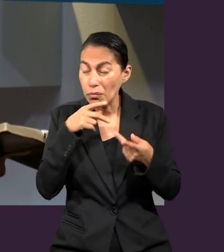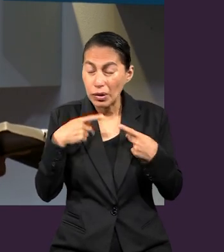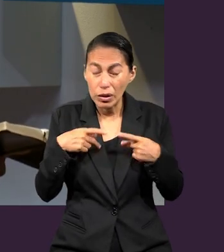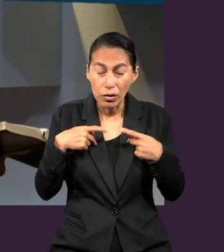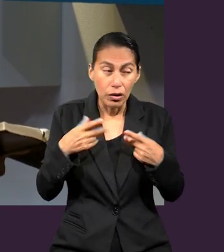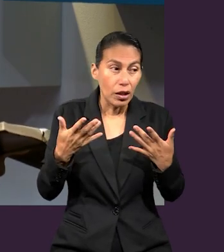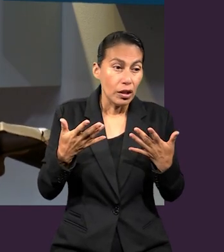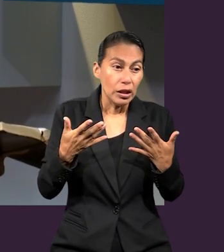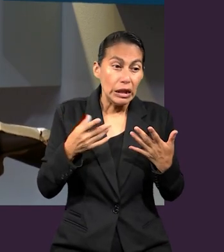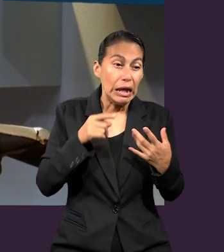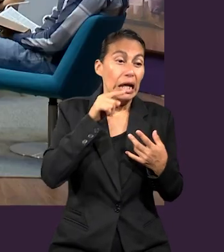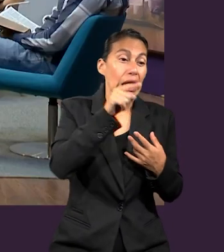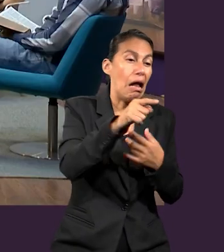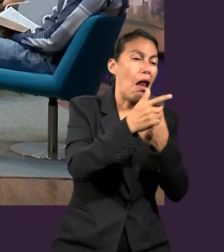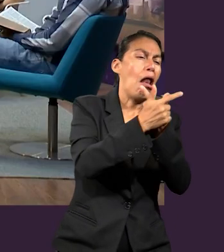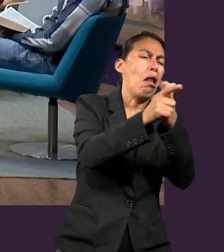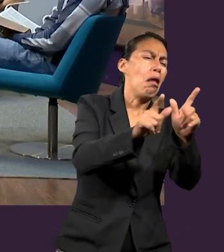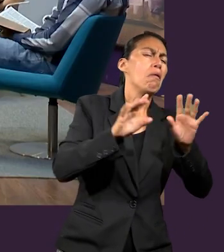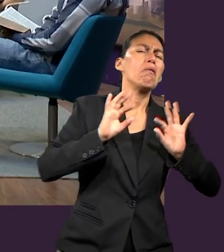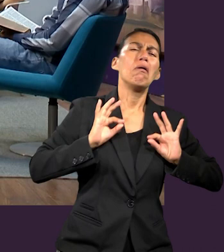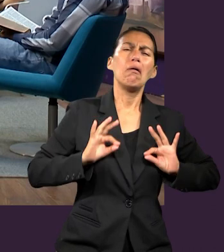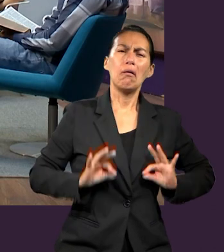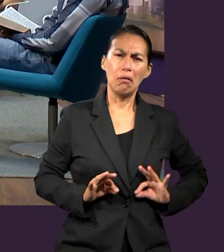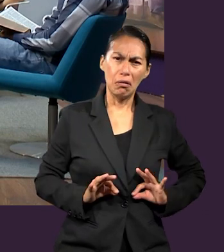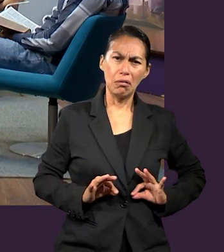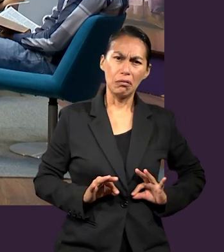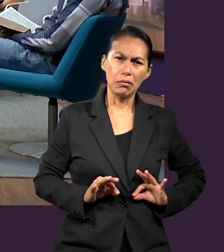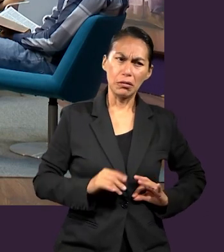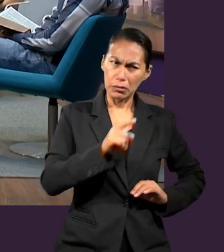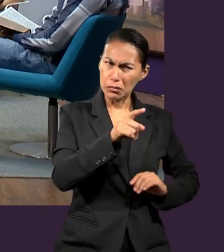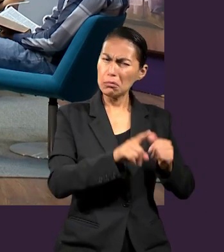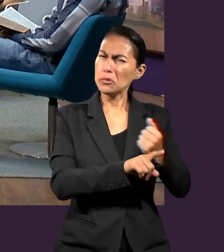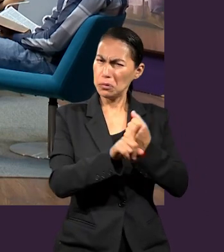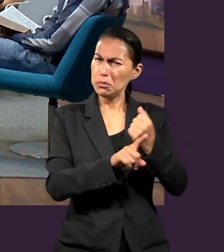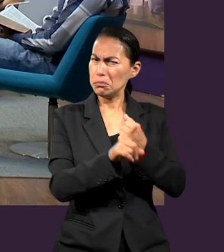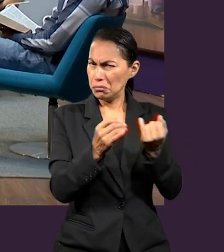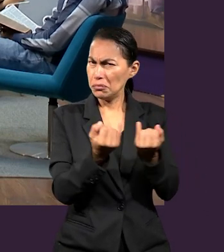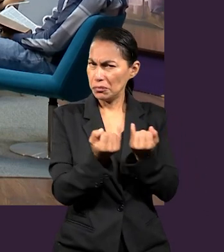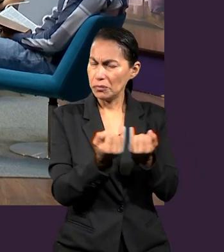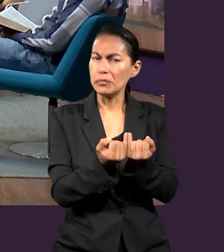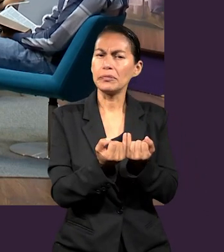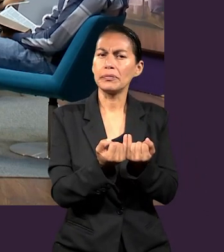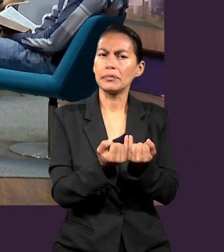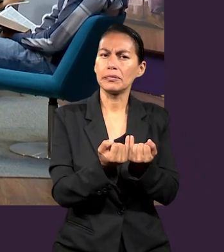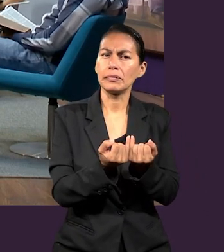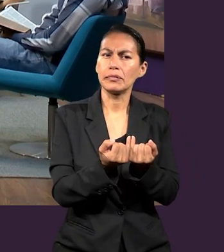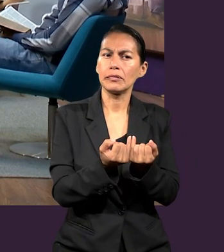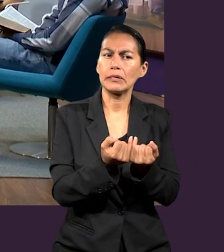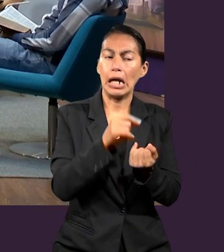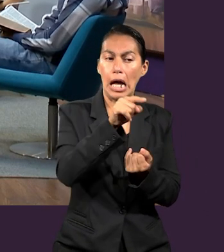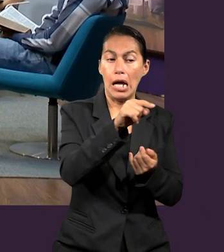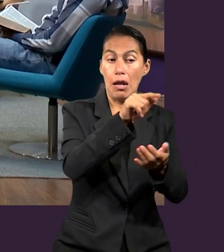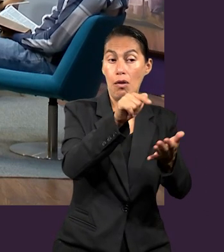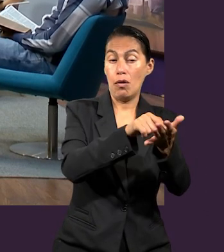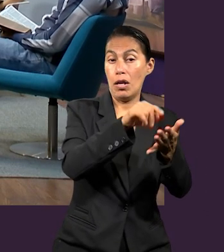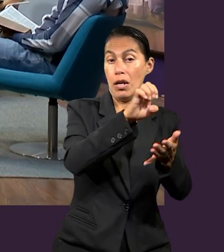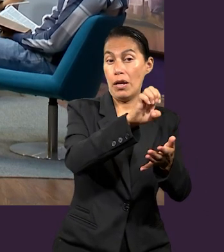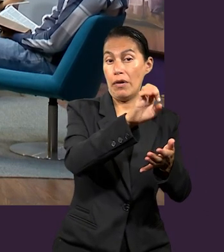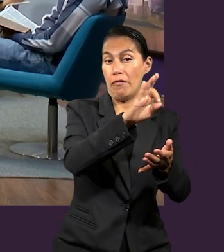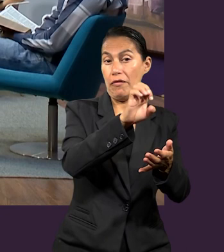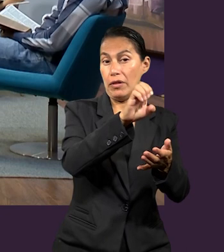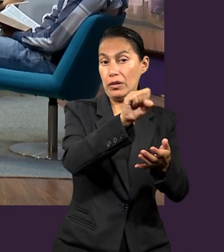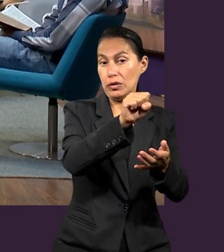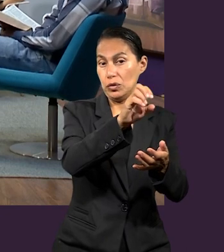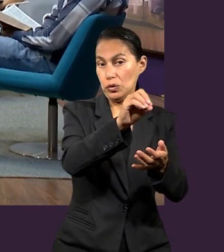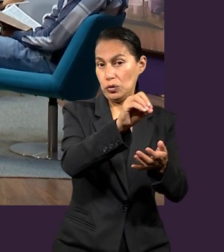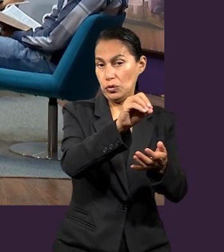libertad. Y aquellos que estaban en la libertad también tenían problemas. Porque Éfeso era una ciudad